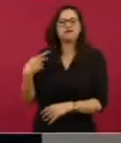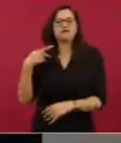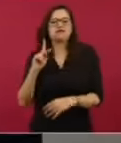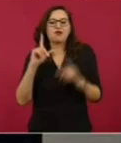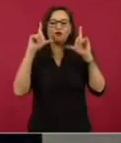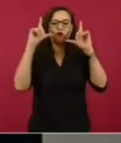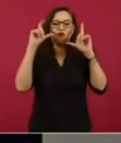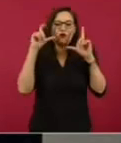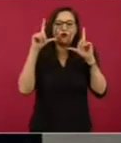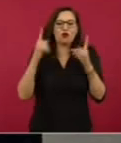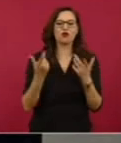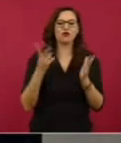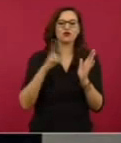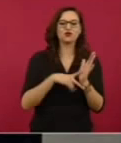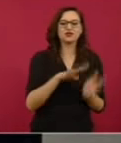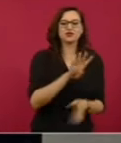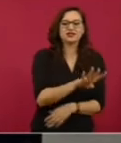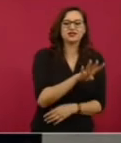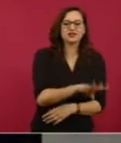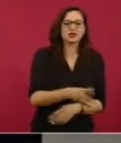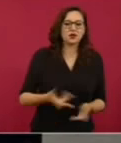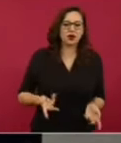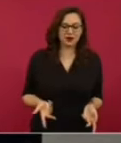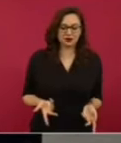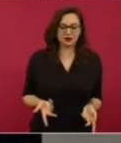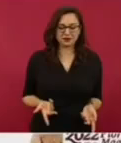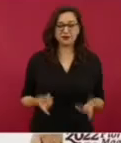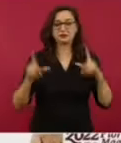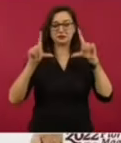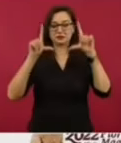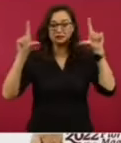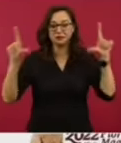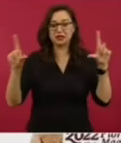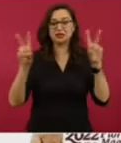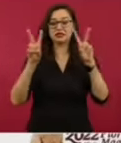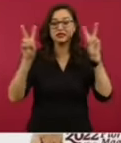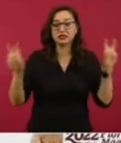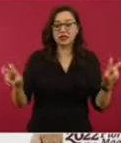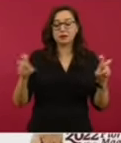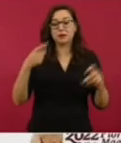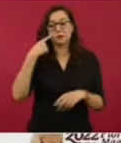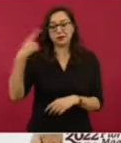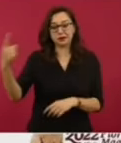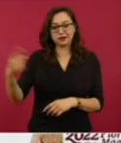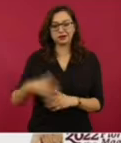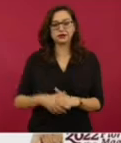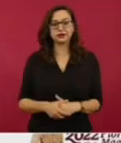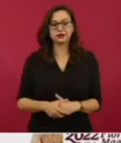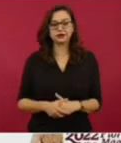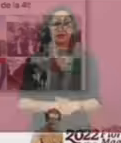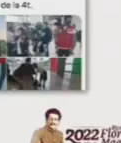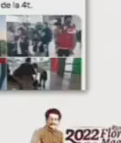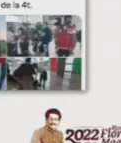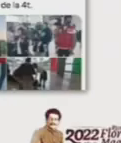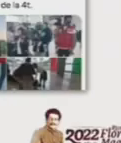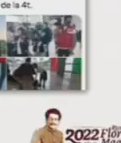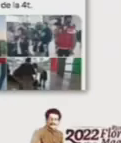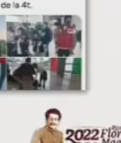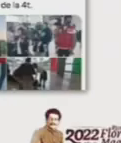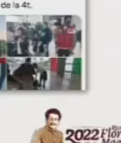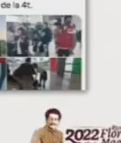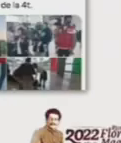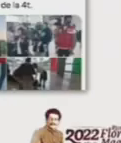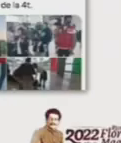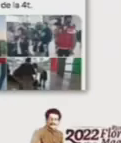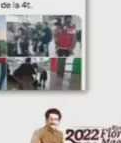de la IFA. Se posicionaron las palabras en redes sociales, Boeing y acarreados, pero la foto es